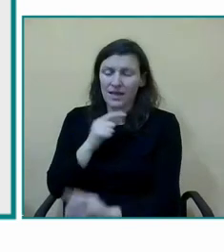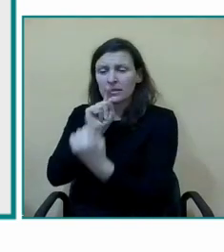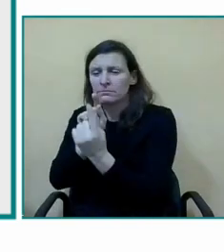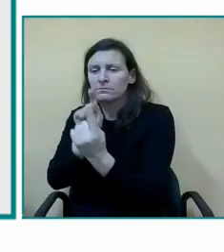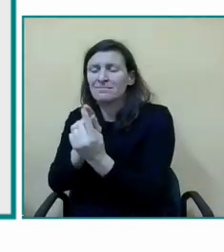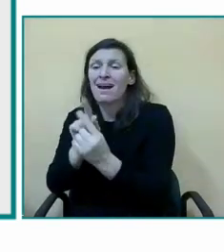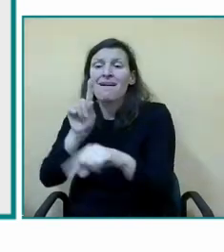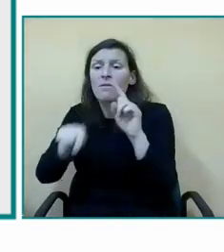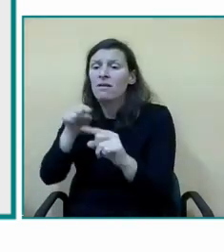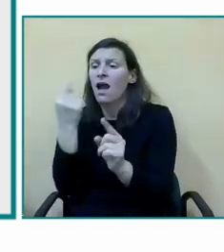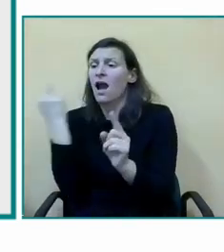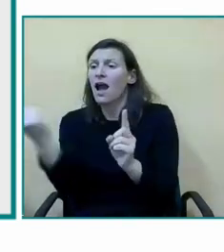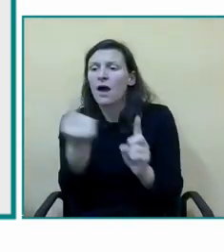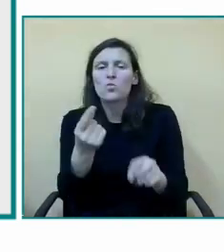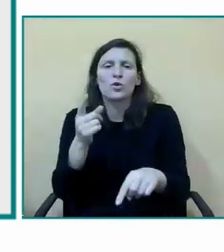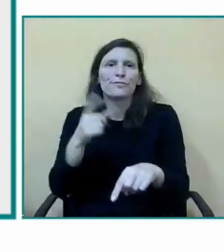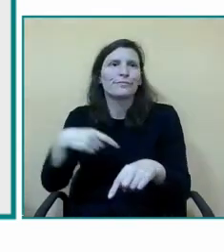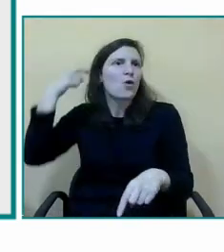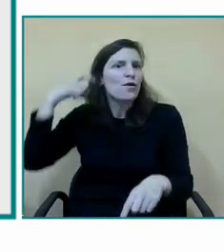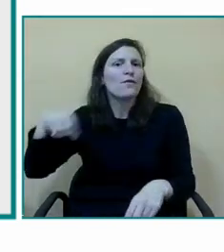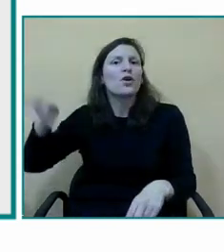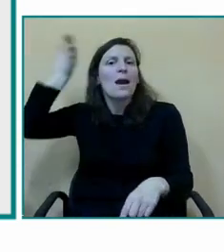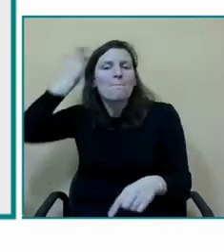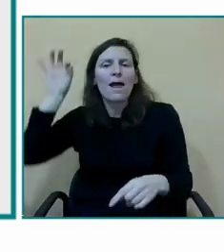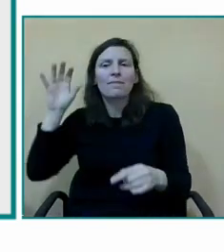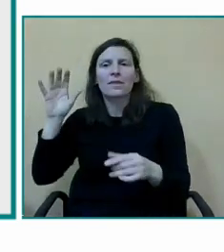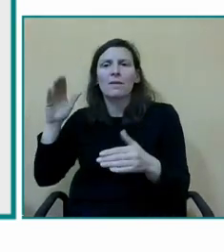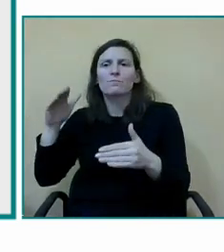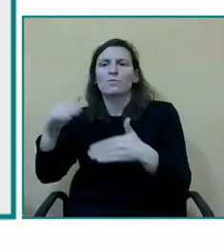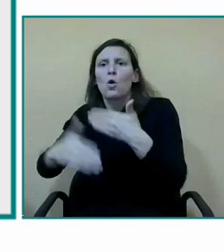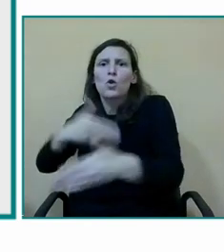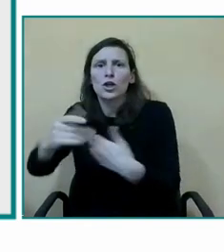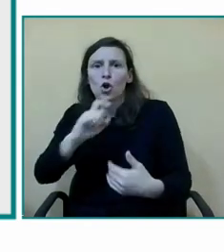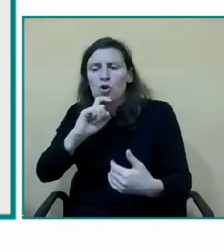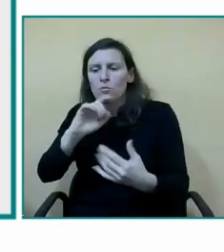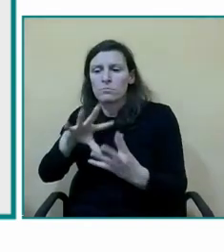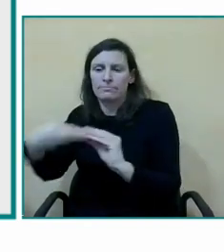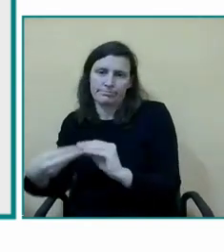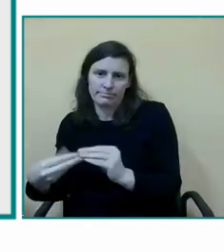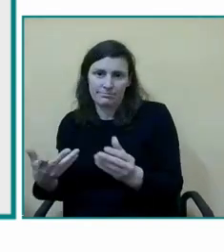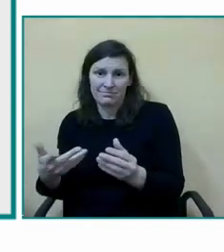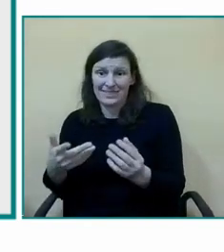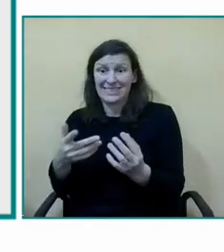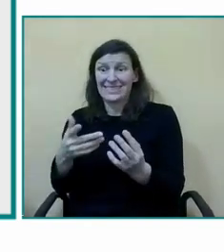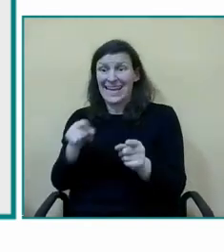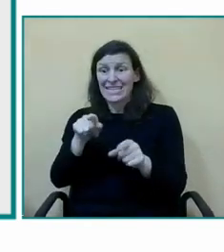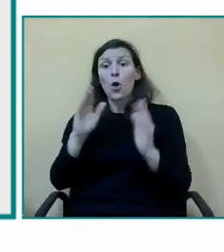de cada alumno y decir que y en su momento estas sesiones de trabajo